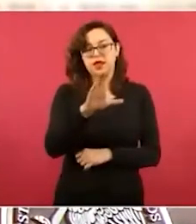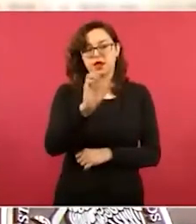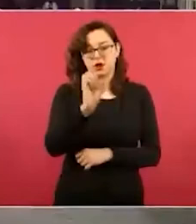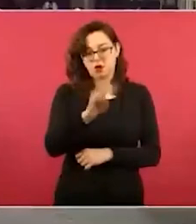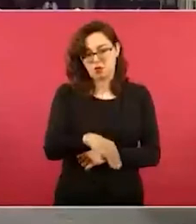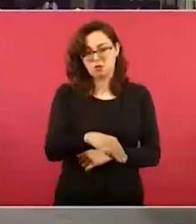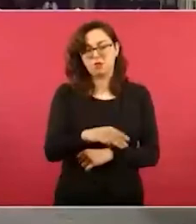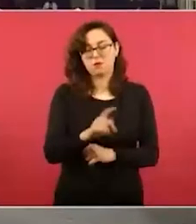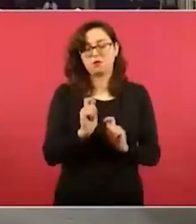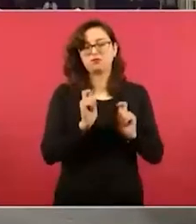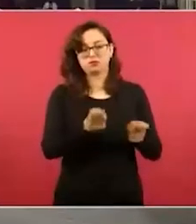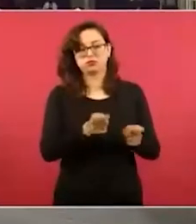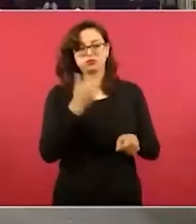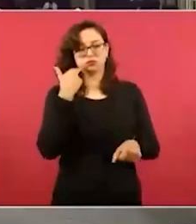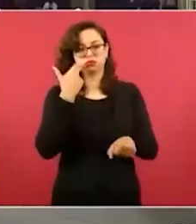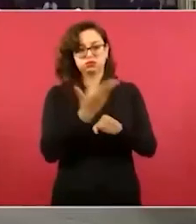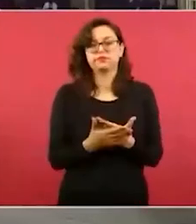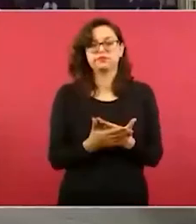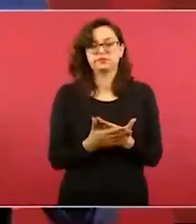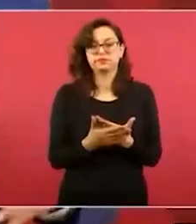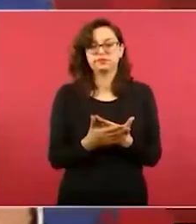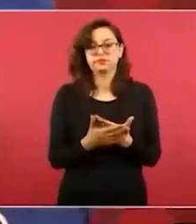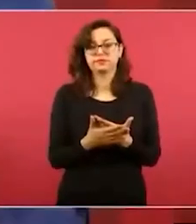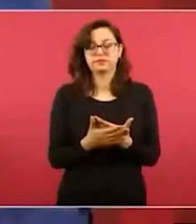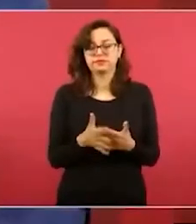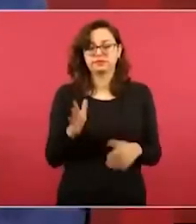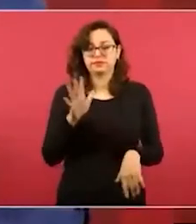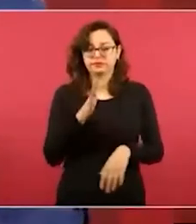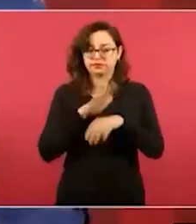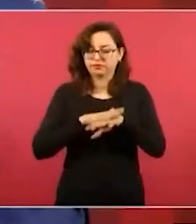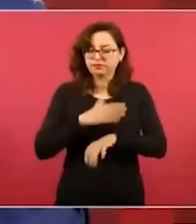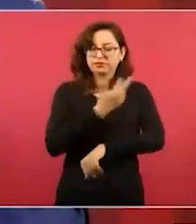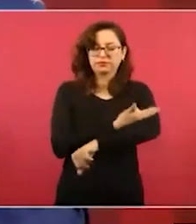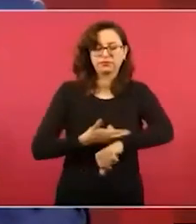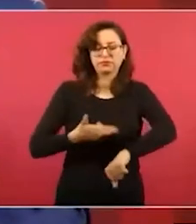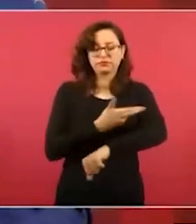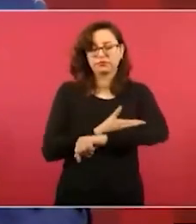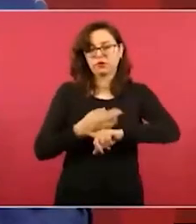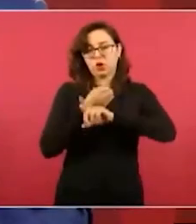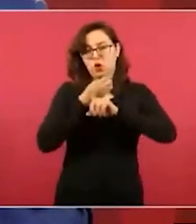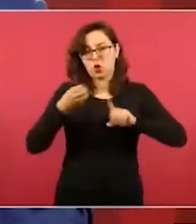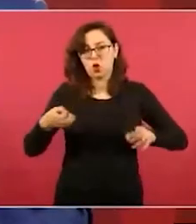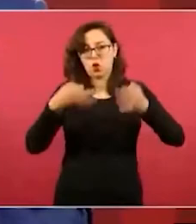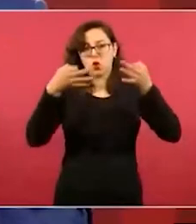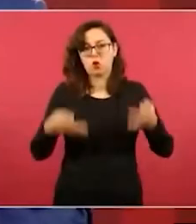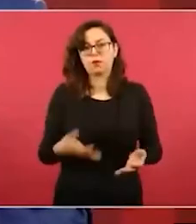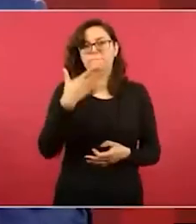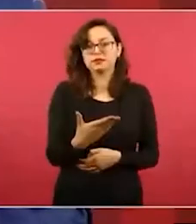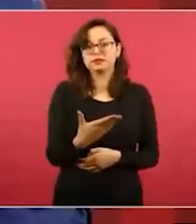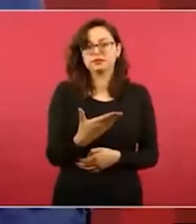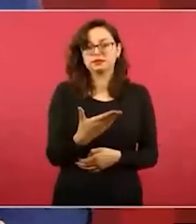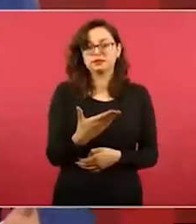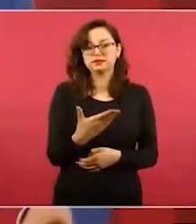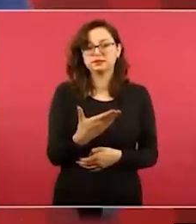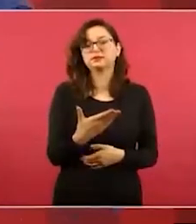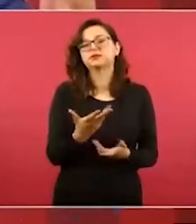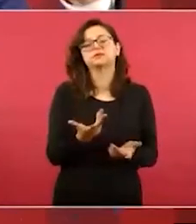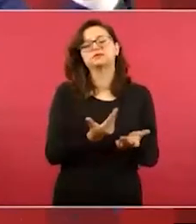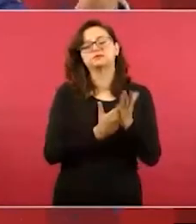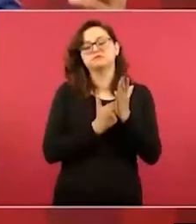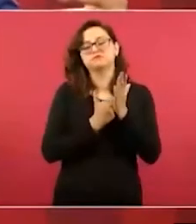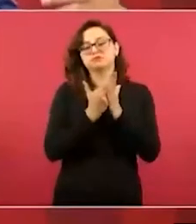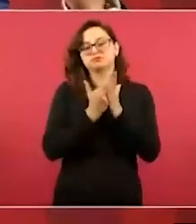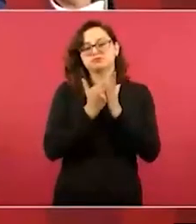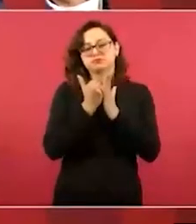Pero cuando ya esté bien estructurada la financiera Va a aumentar